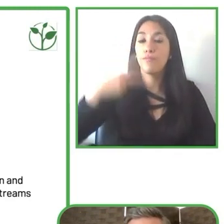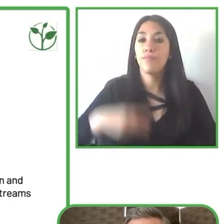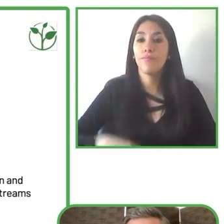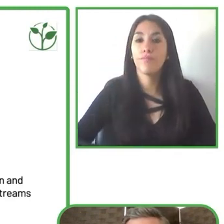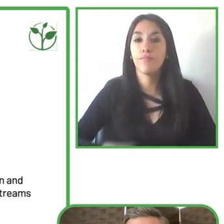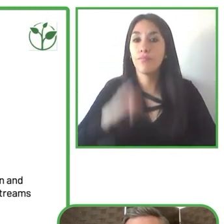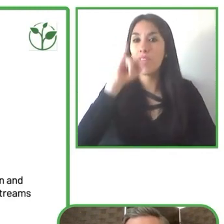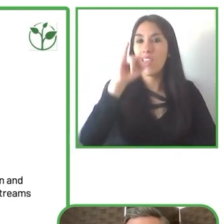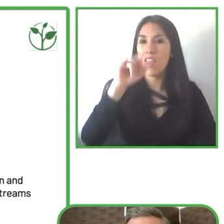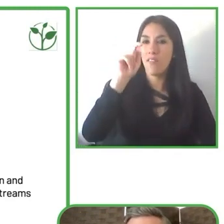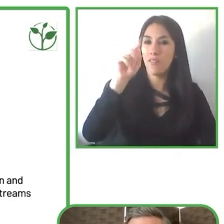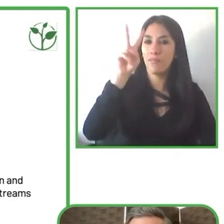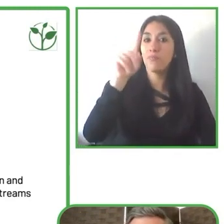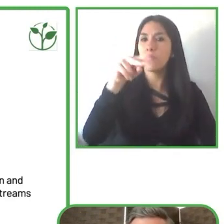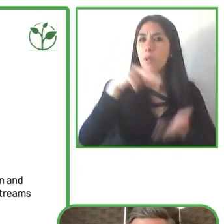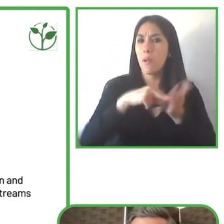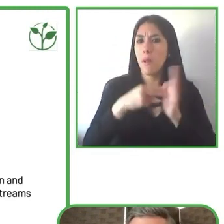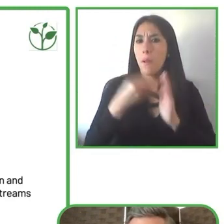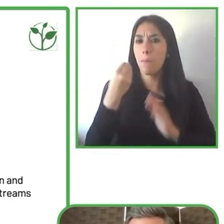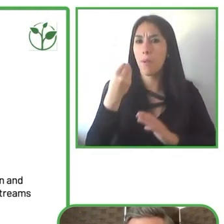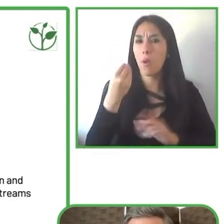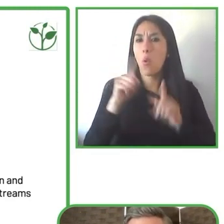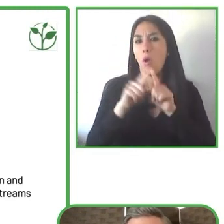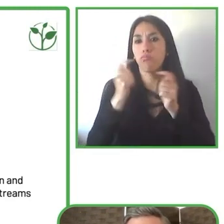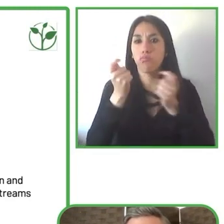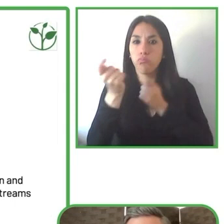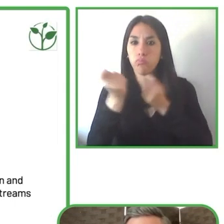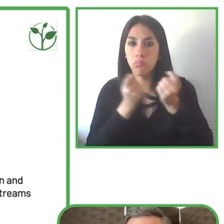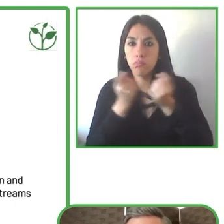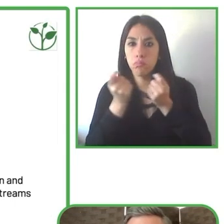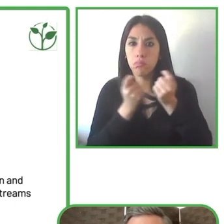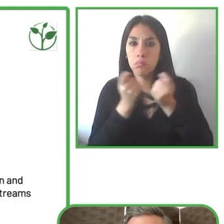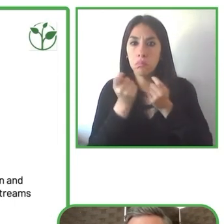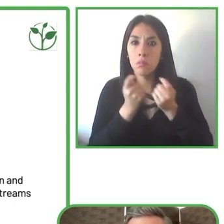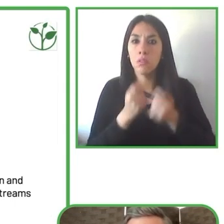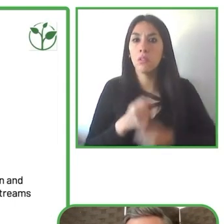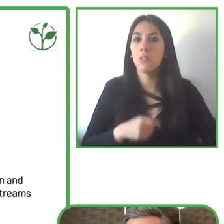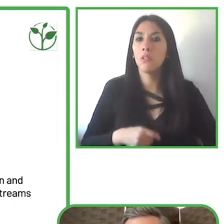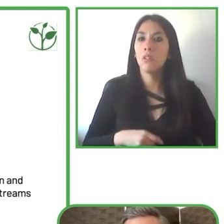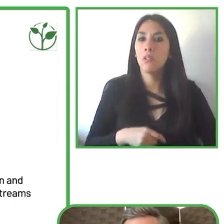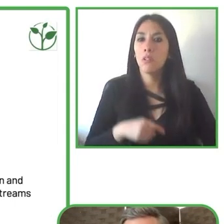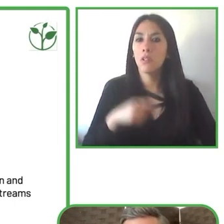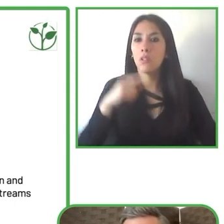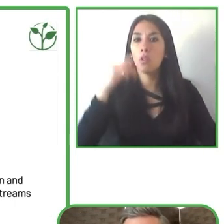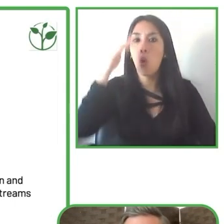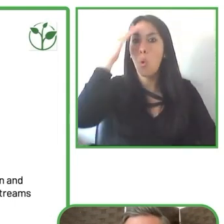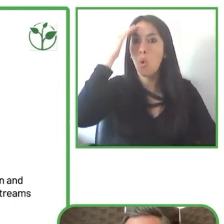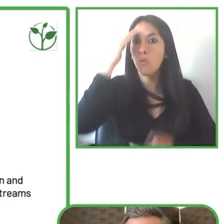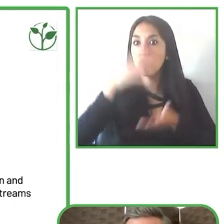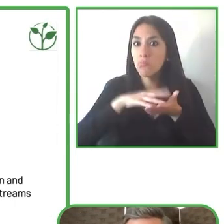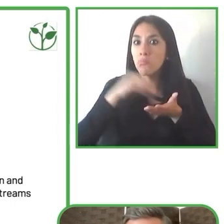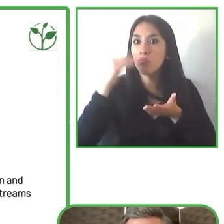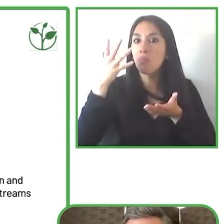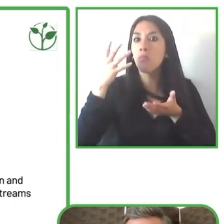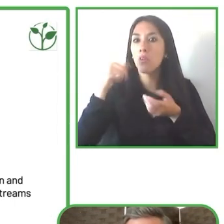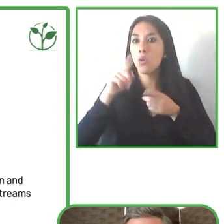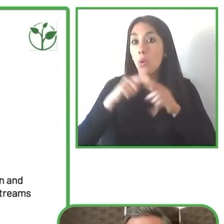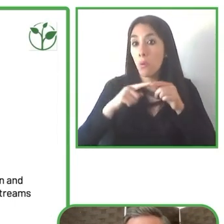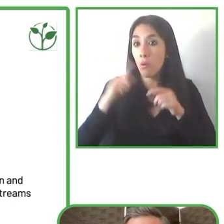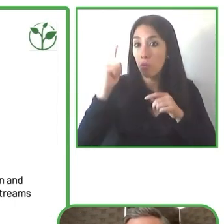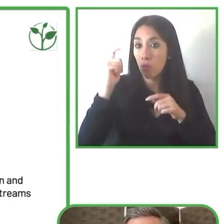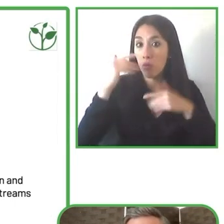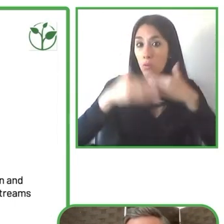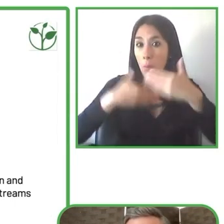implementaron estos programas en gran parte con el apoyo de sus de las de las de los